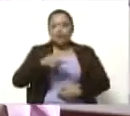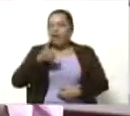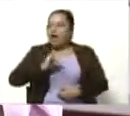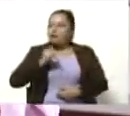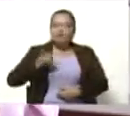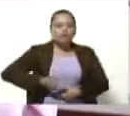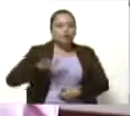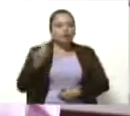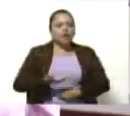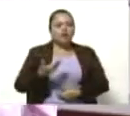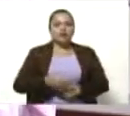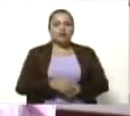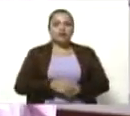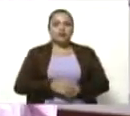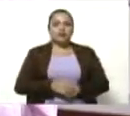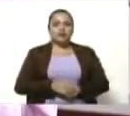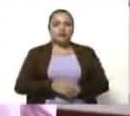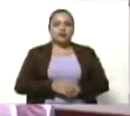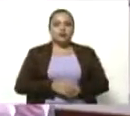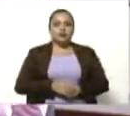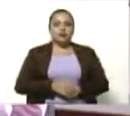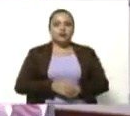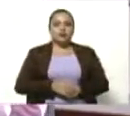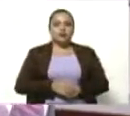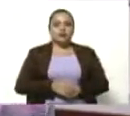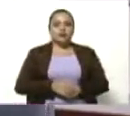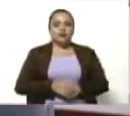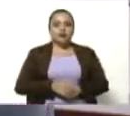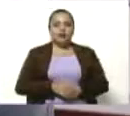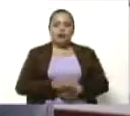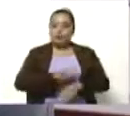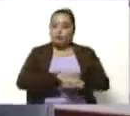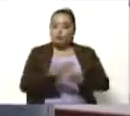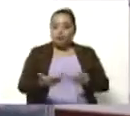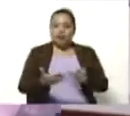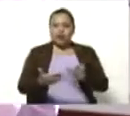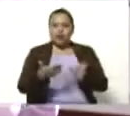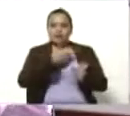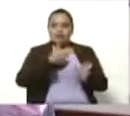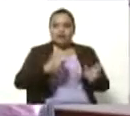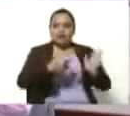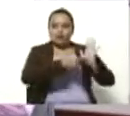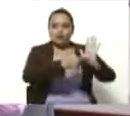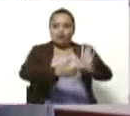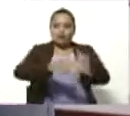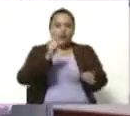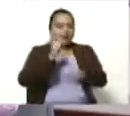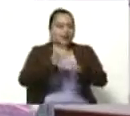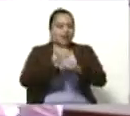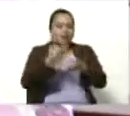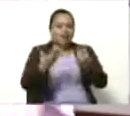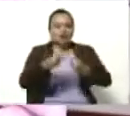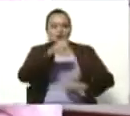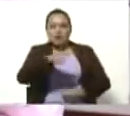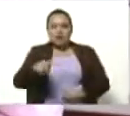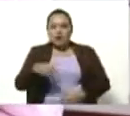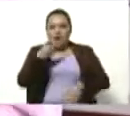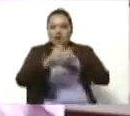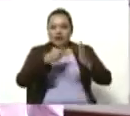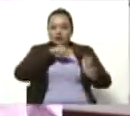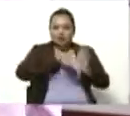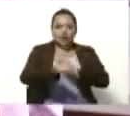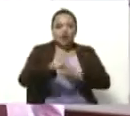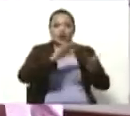importantísima, porque es dar a conocer ese trabajo que mucha de nuestra gente hace en las comunidades.